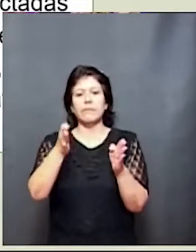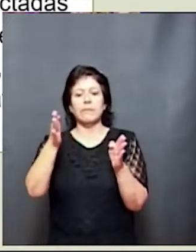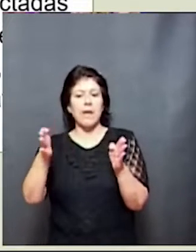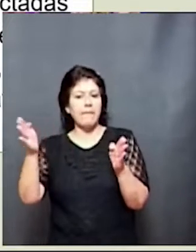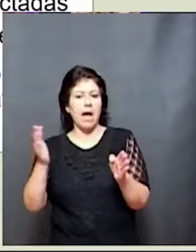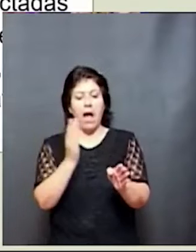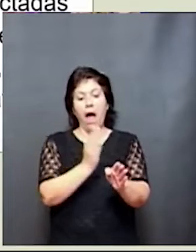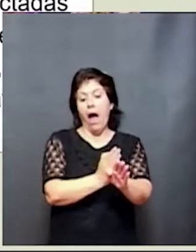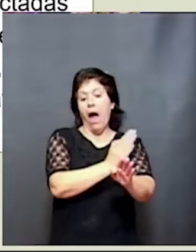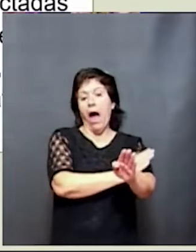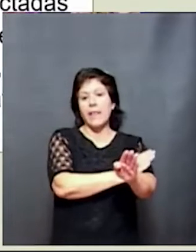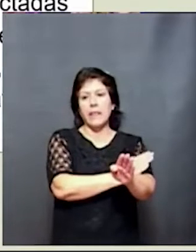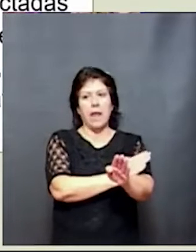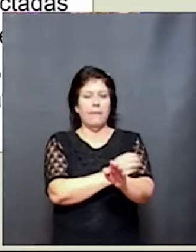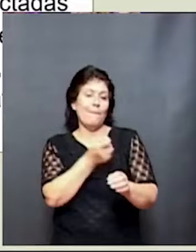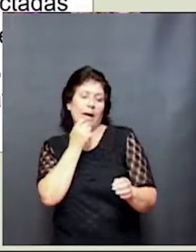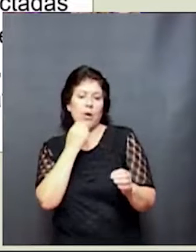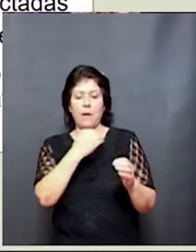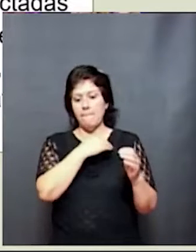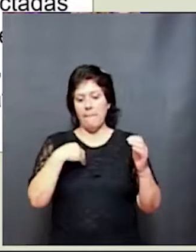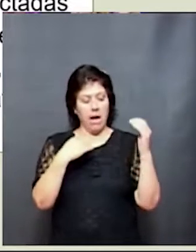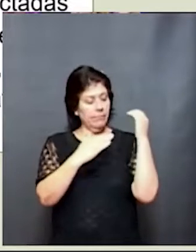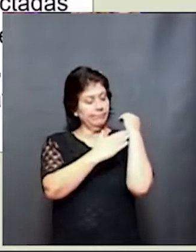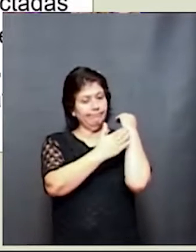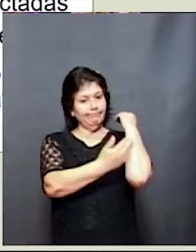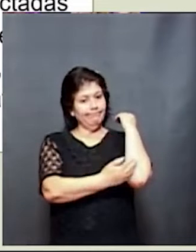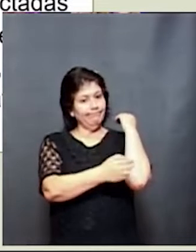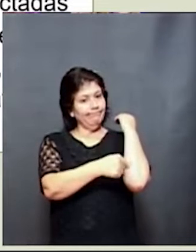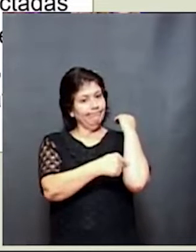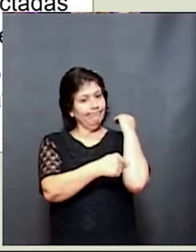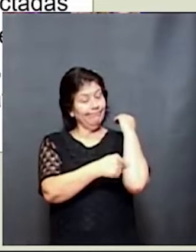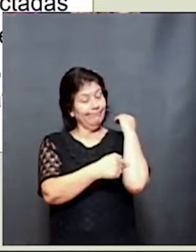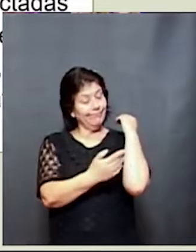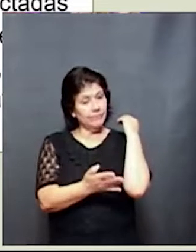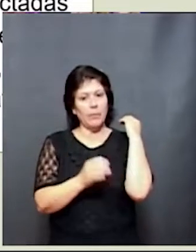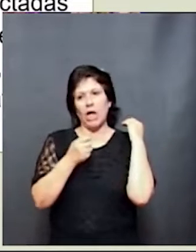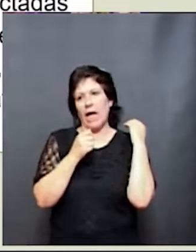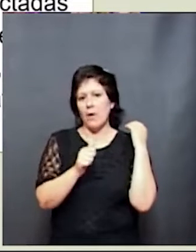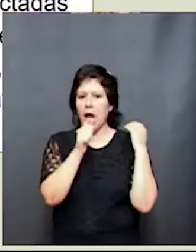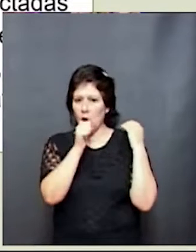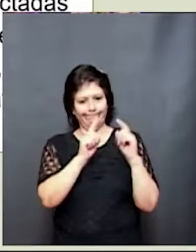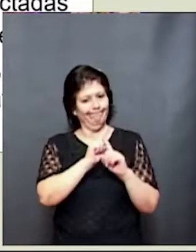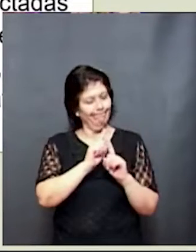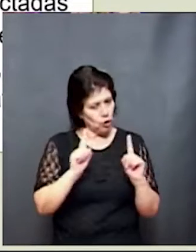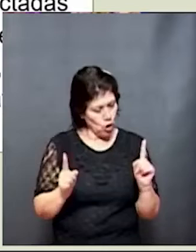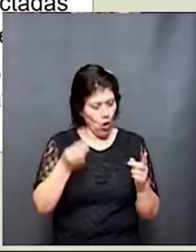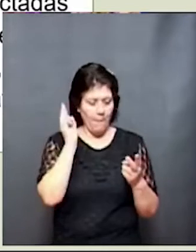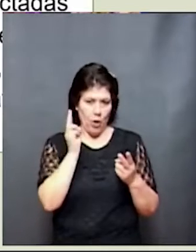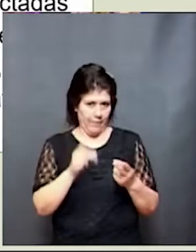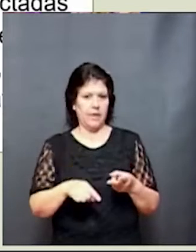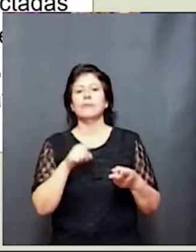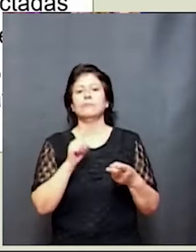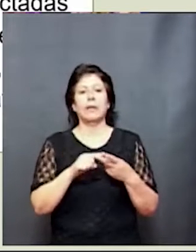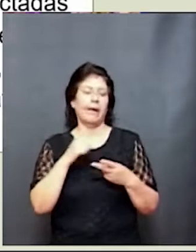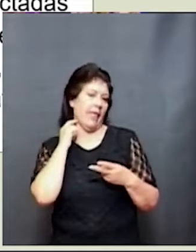nacimiento, esa mamá gestante que debe estar bien nutrida, que no debe consumir alcohol, que no debe sufrir situaciones de